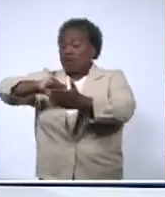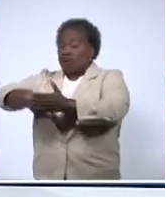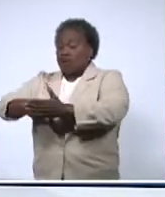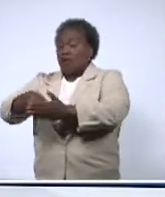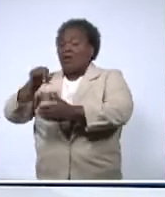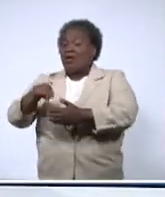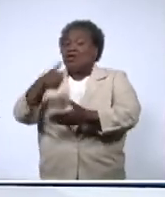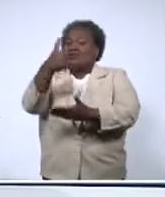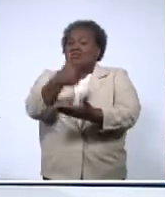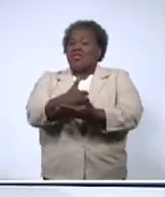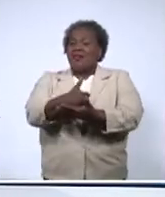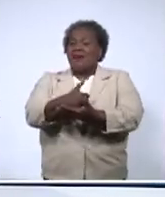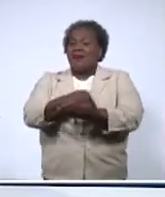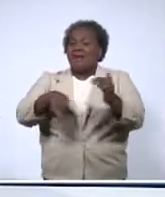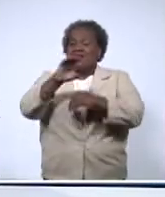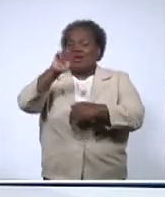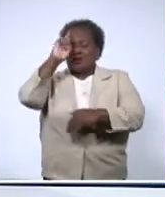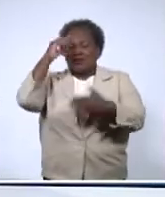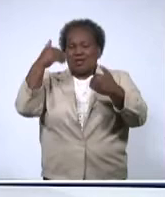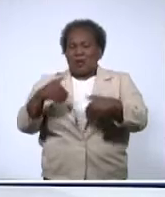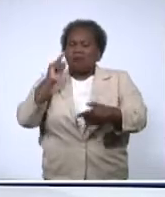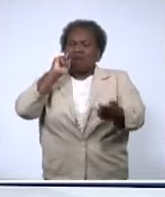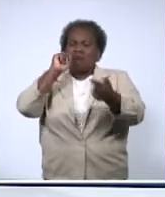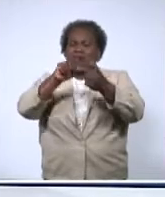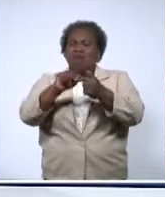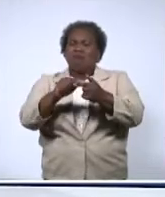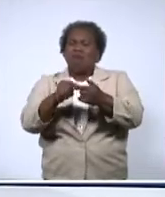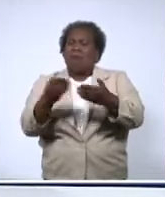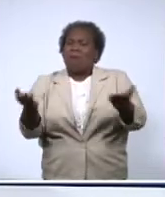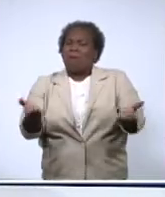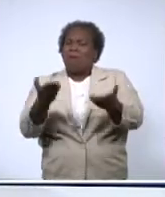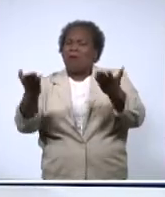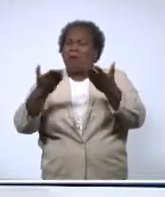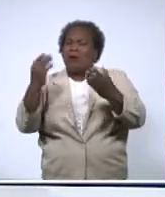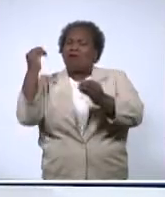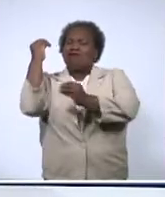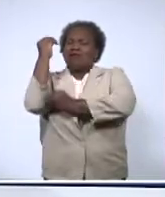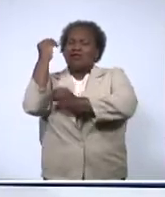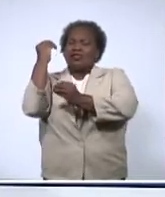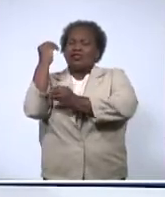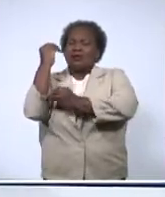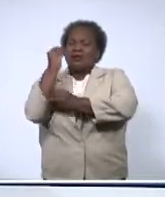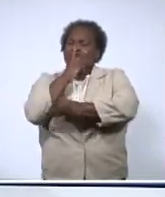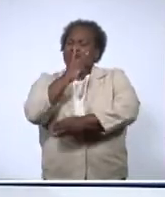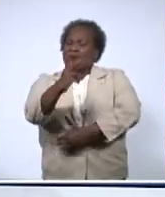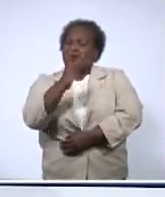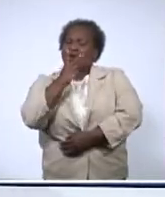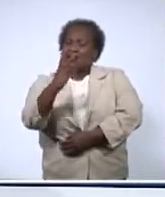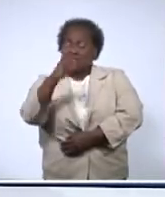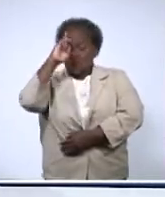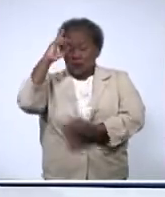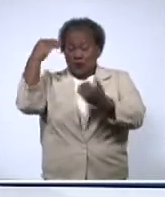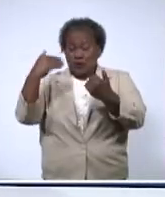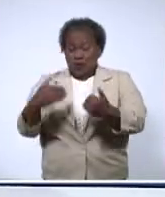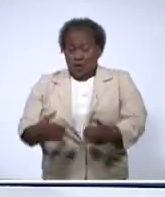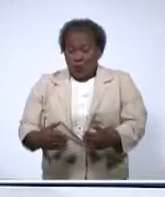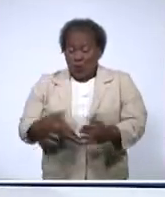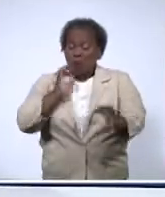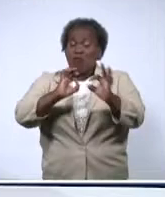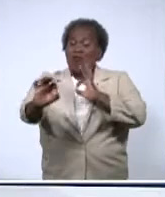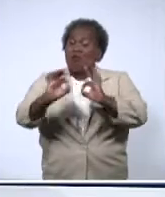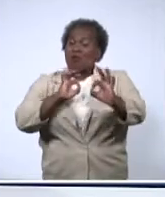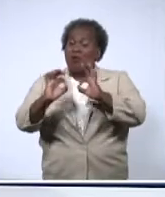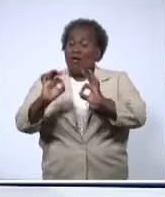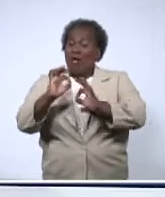Minsap. Su objetivo es promover los intercambios en temas como el fortalecimiento de los sistemas de atención primaria de salud, protocolos de cuidados y